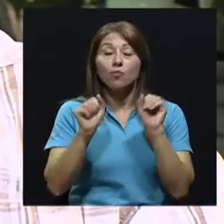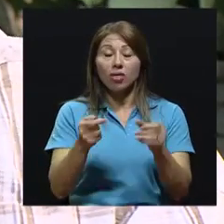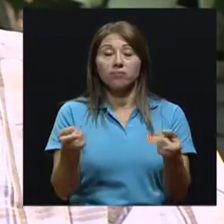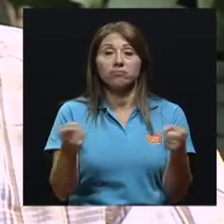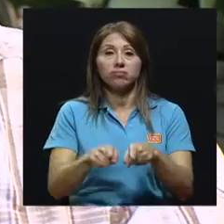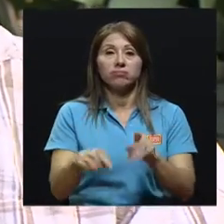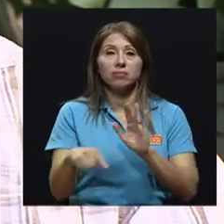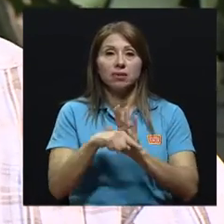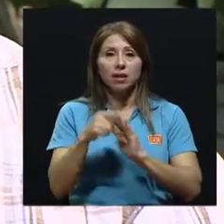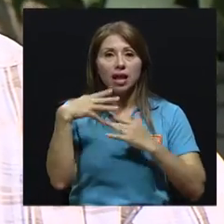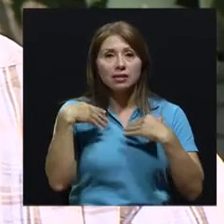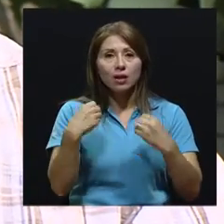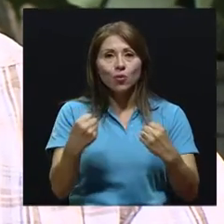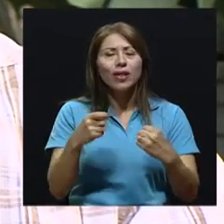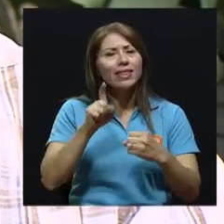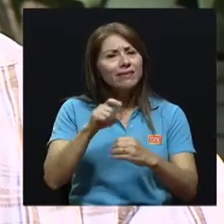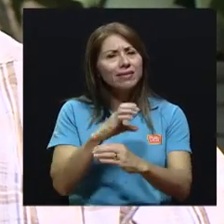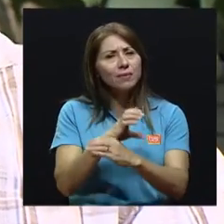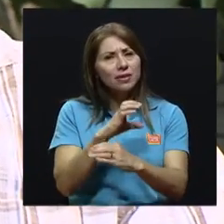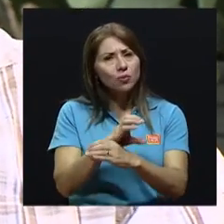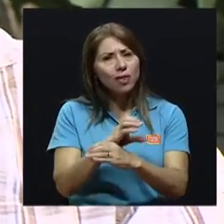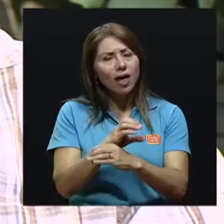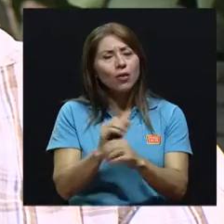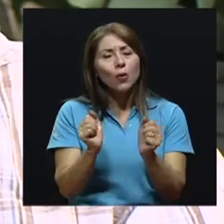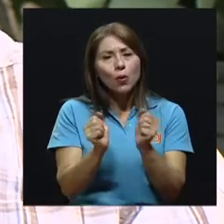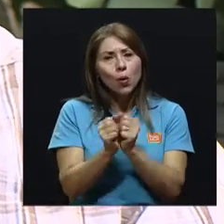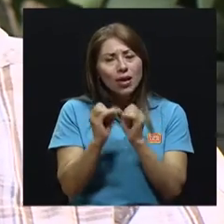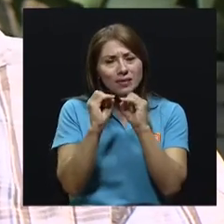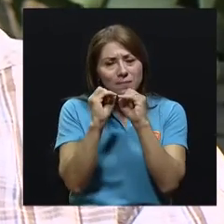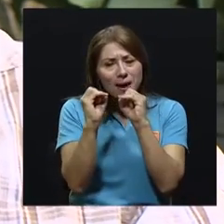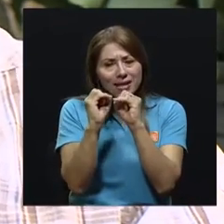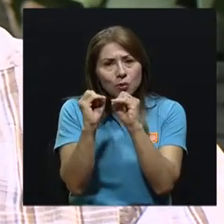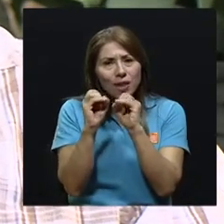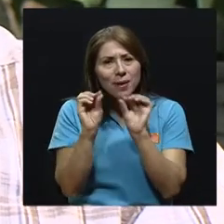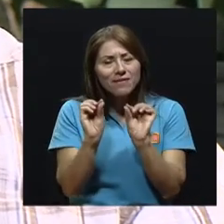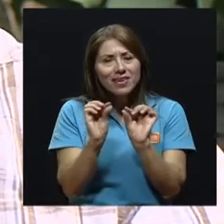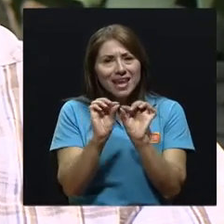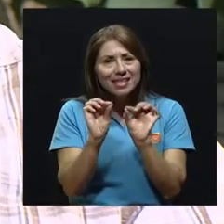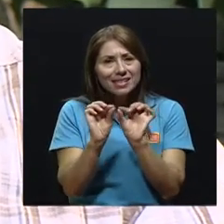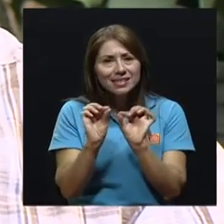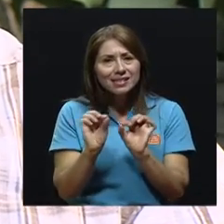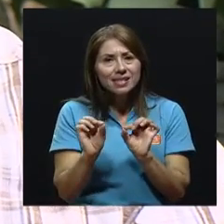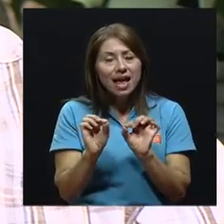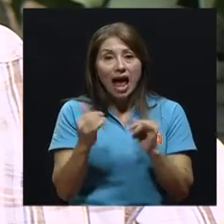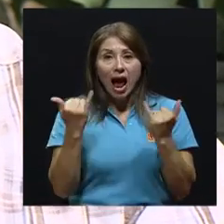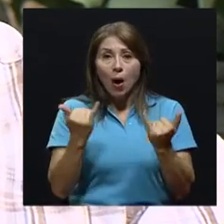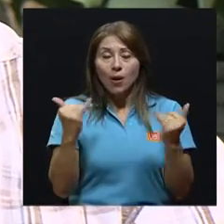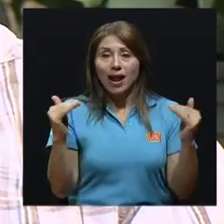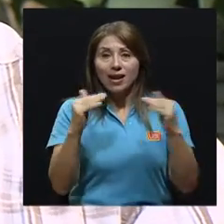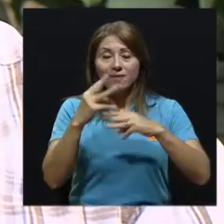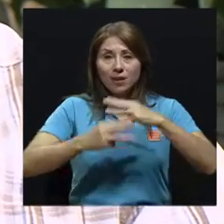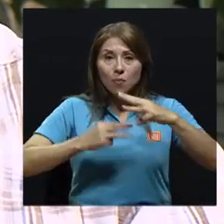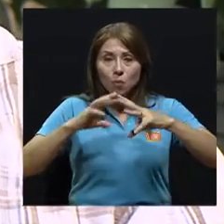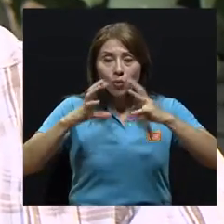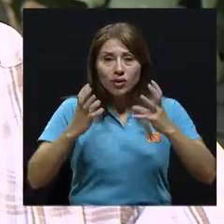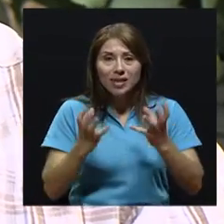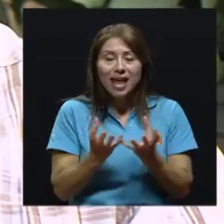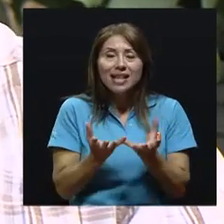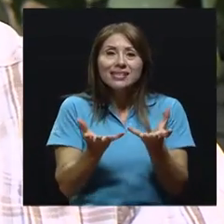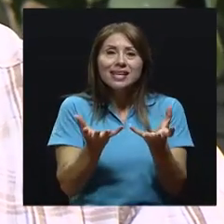a las que hay que tener más cuidado en este momento, las partículas más finas y la tendencia a nivel mundial es ir estudiando cada vez